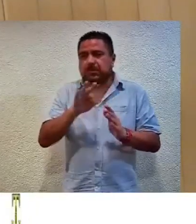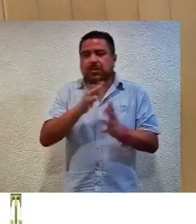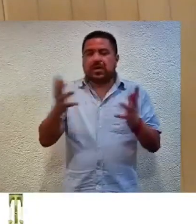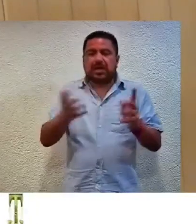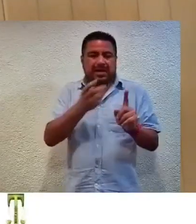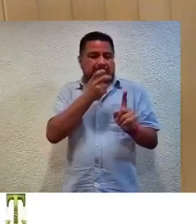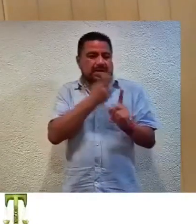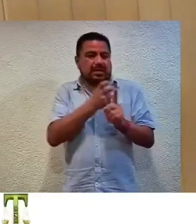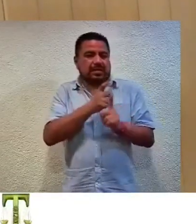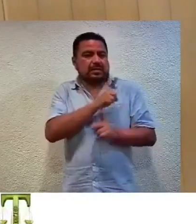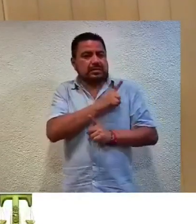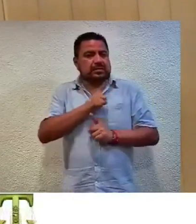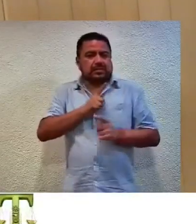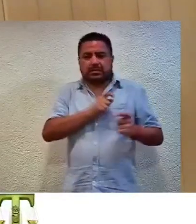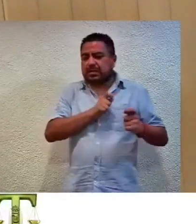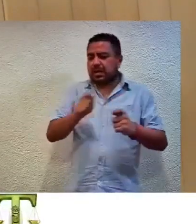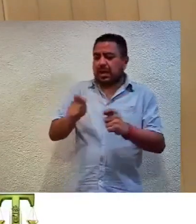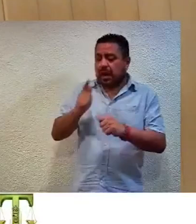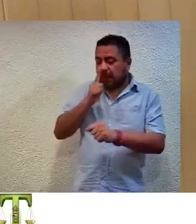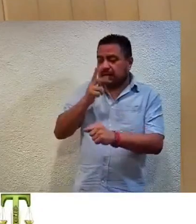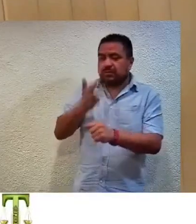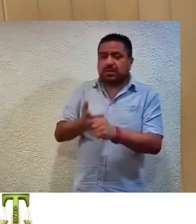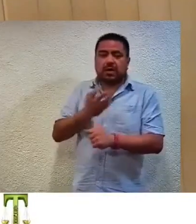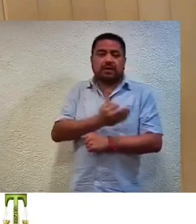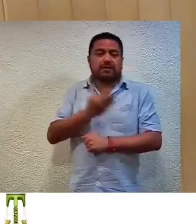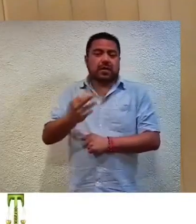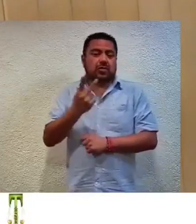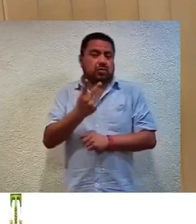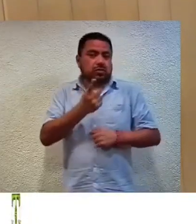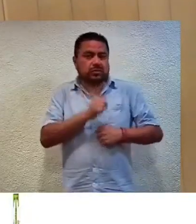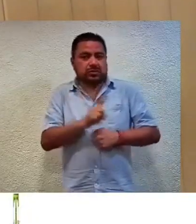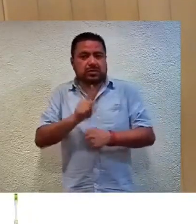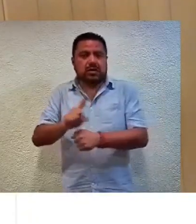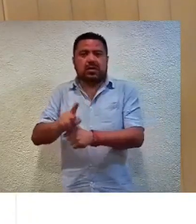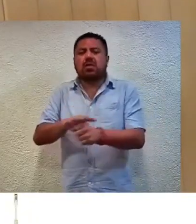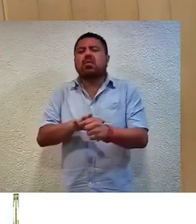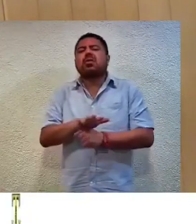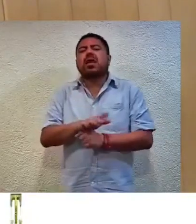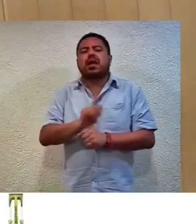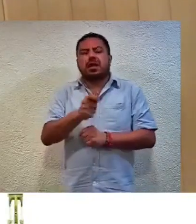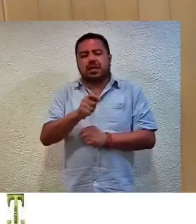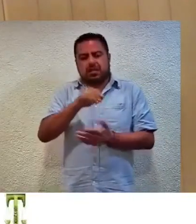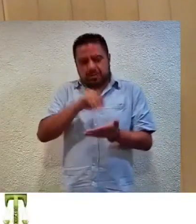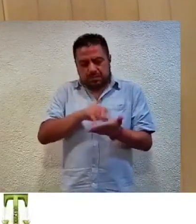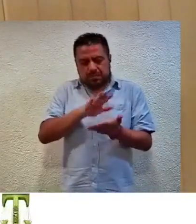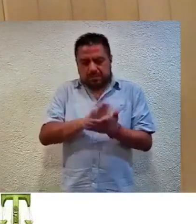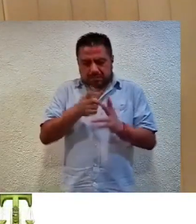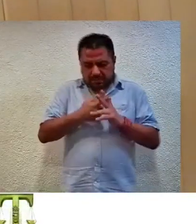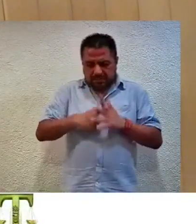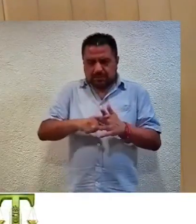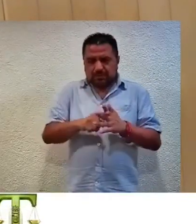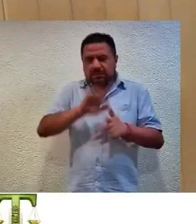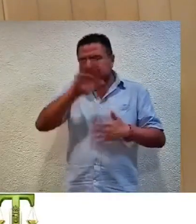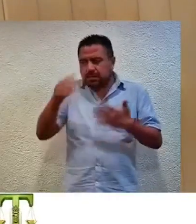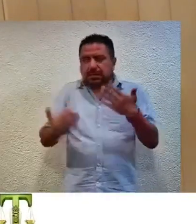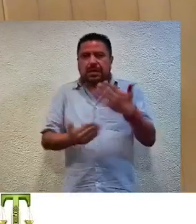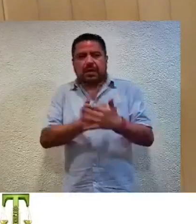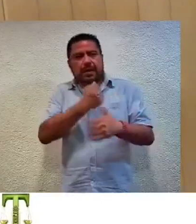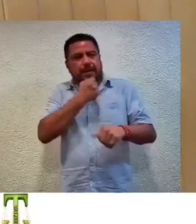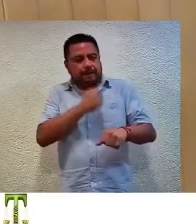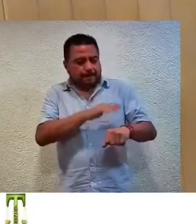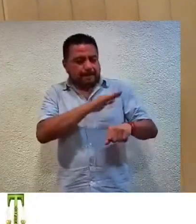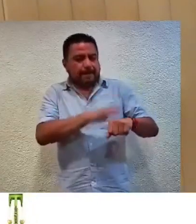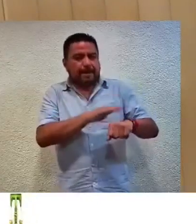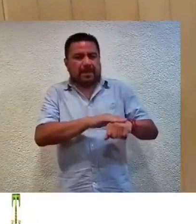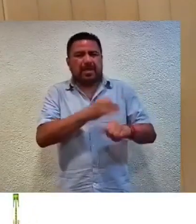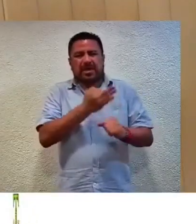anterior, se le concede a la responsable un plazo de dos días hábiles, los cuales serán contados a partir del día siguiente que le sea notificada la